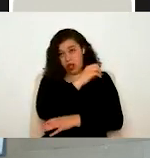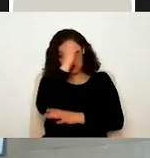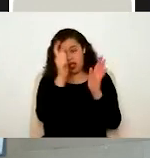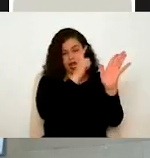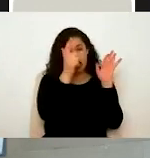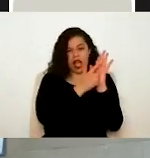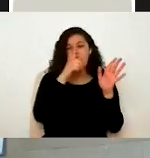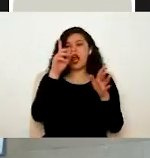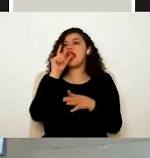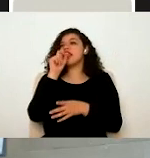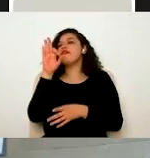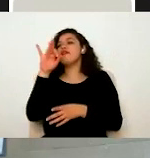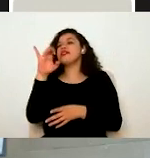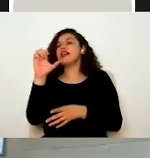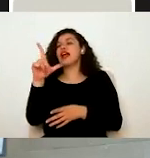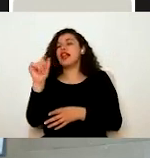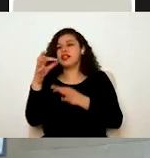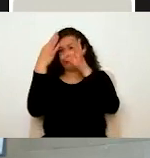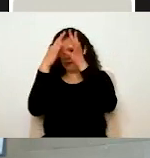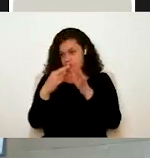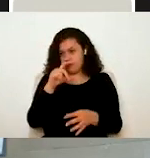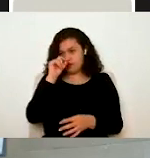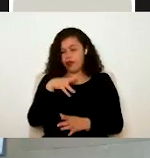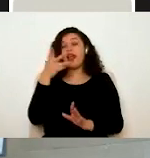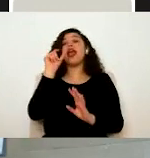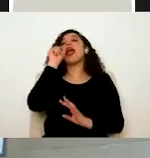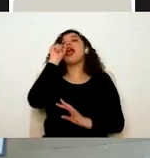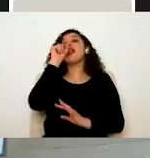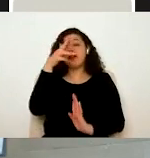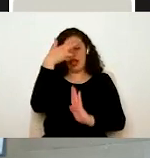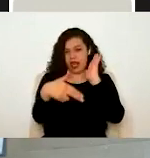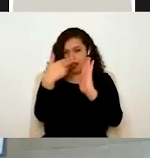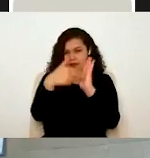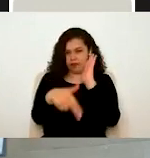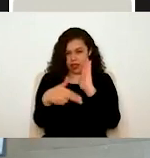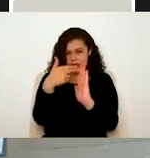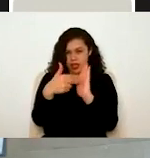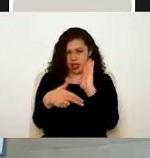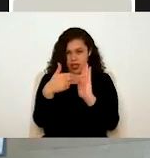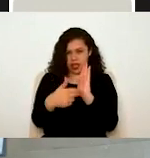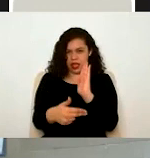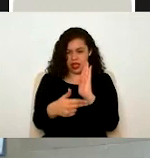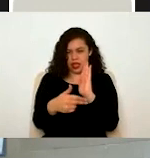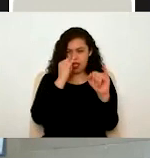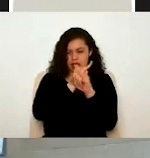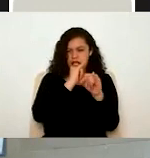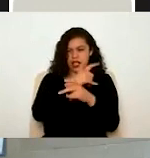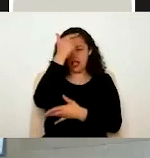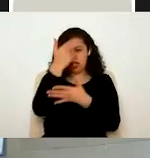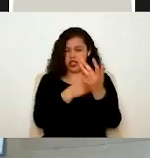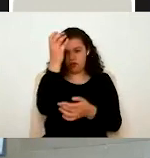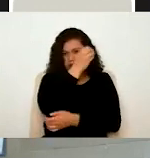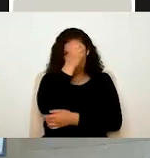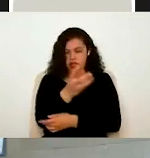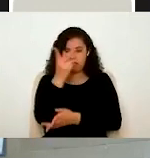también herramientas digitales que ya conocerán como el catálogo de obligaciones, los cuestionarios,